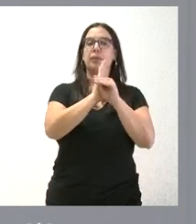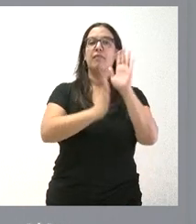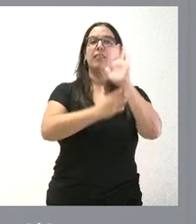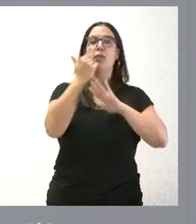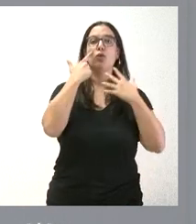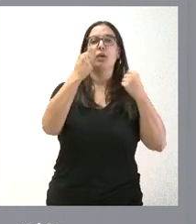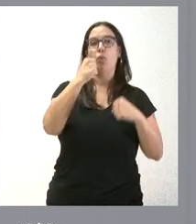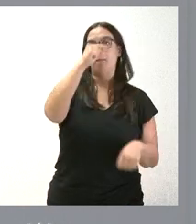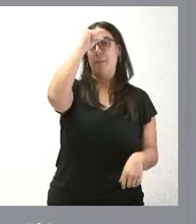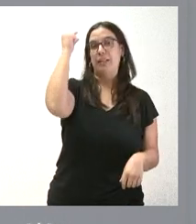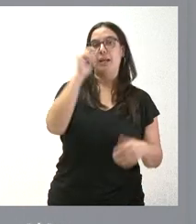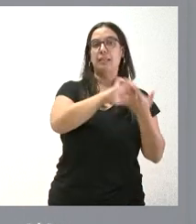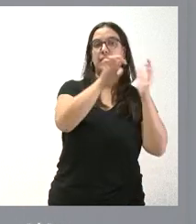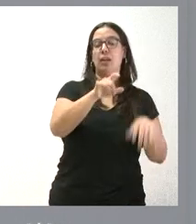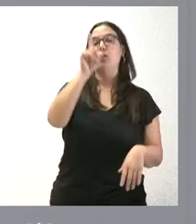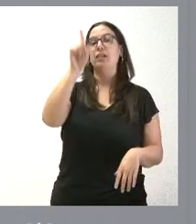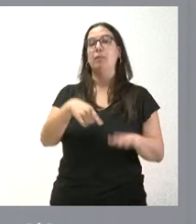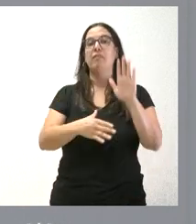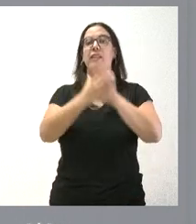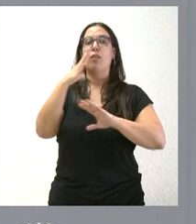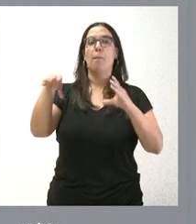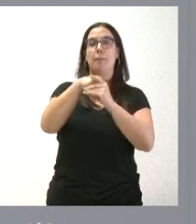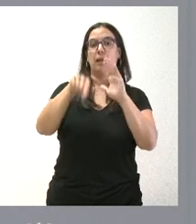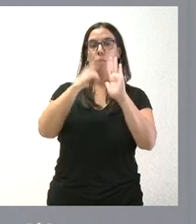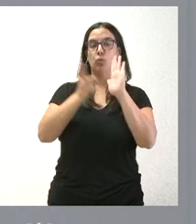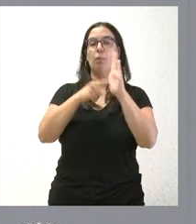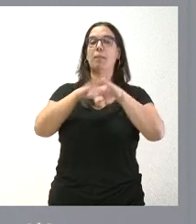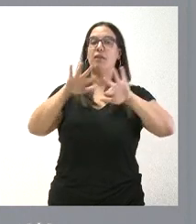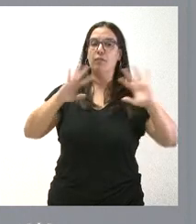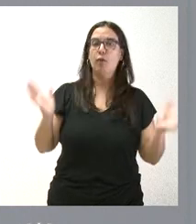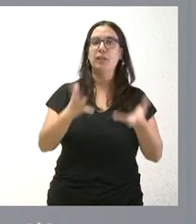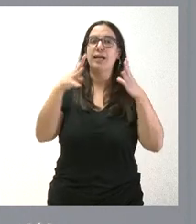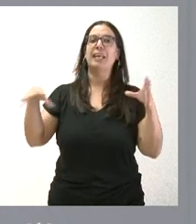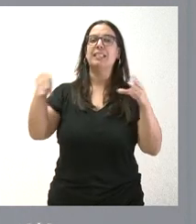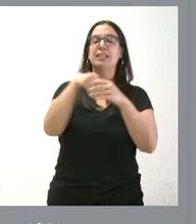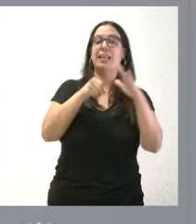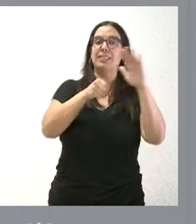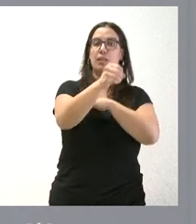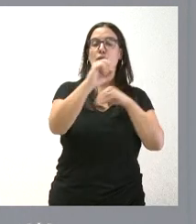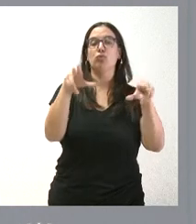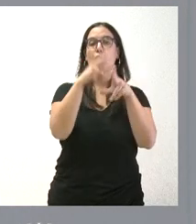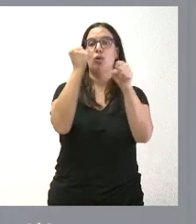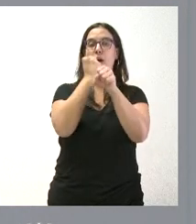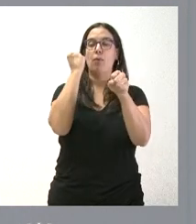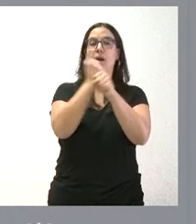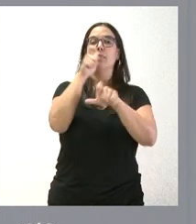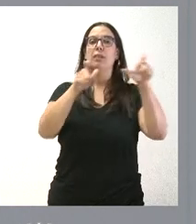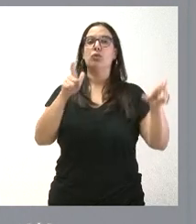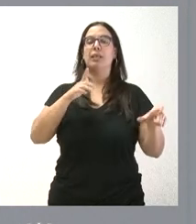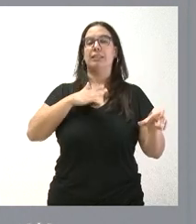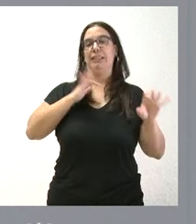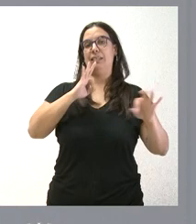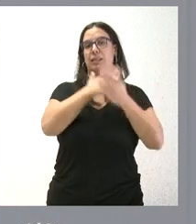de Castilla y León y a la Federación de Plena Inclusión para fomentar la inserción sociolaboral de las personas con discapacidad.